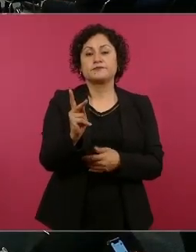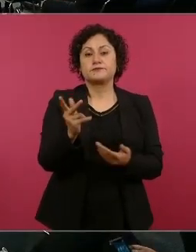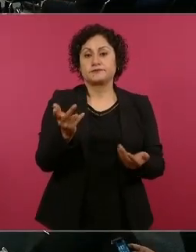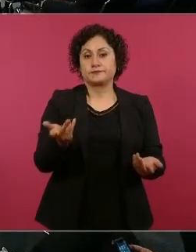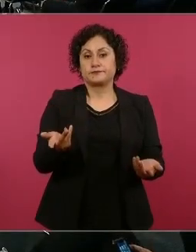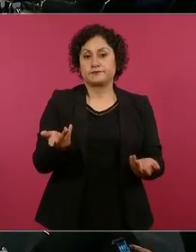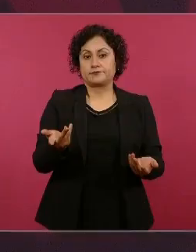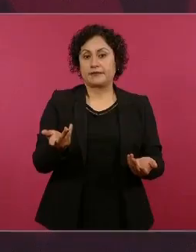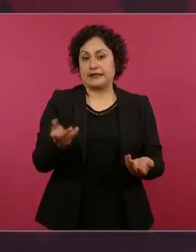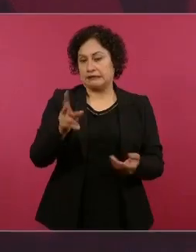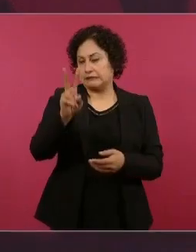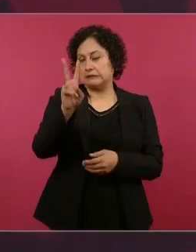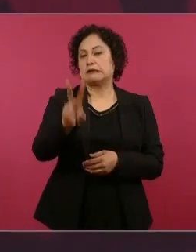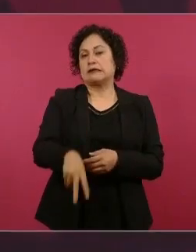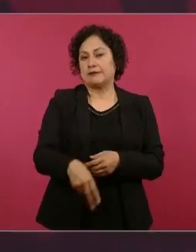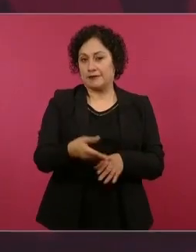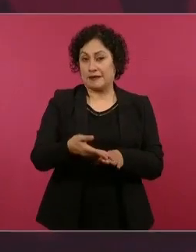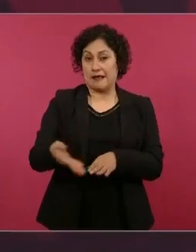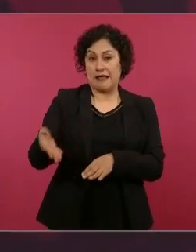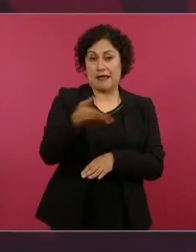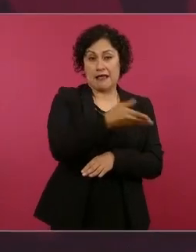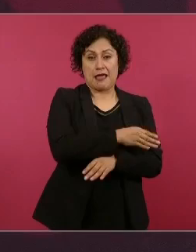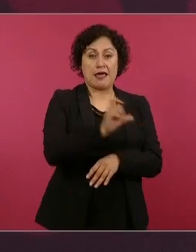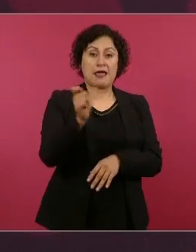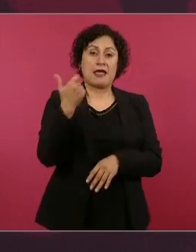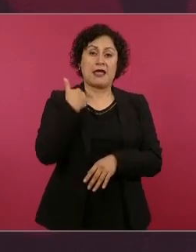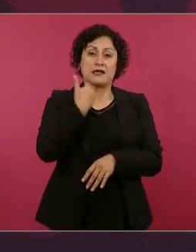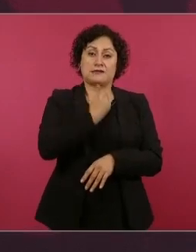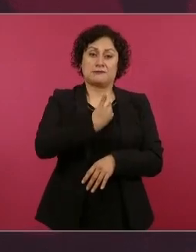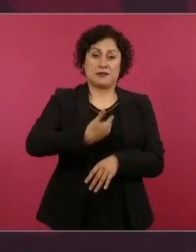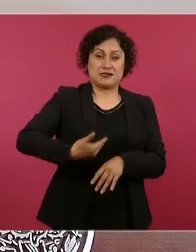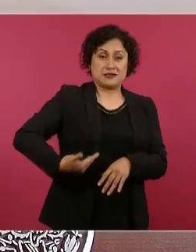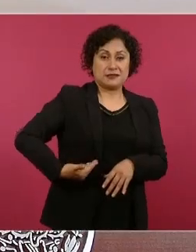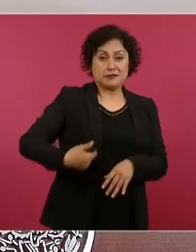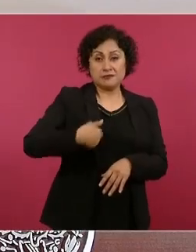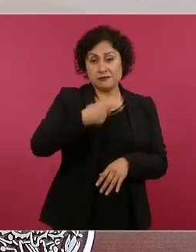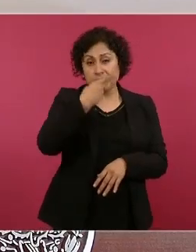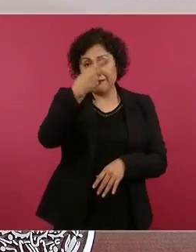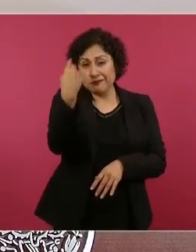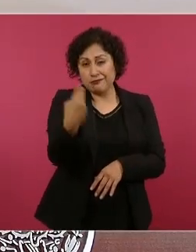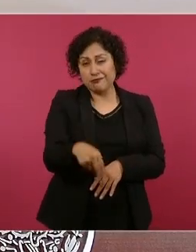presidentes neoliberales que no voy a mencionar.